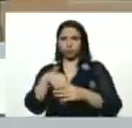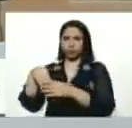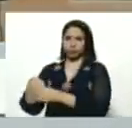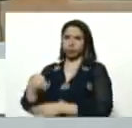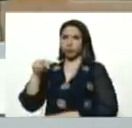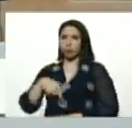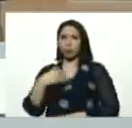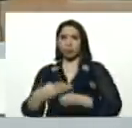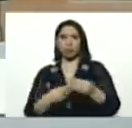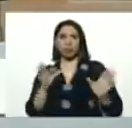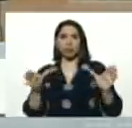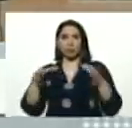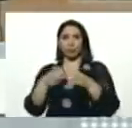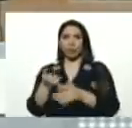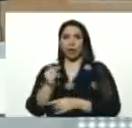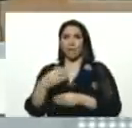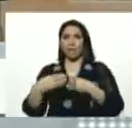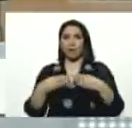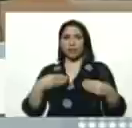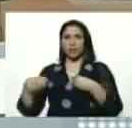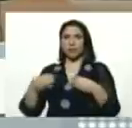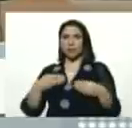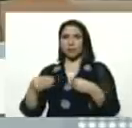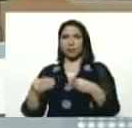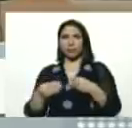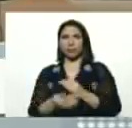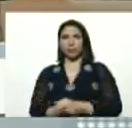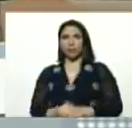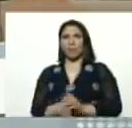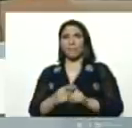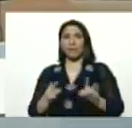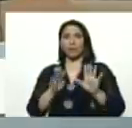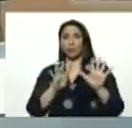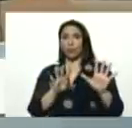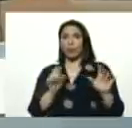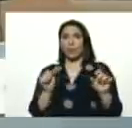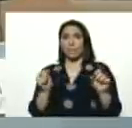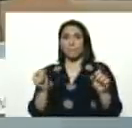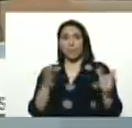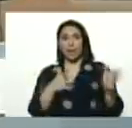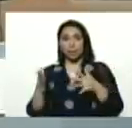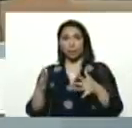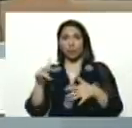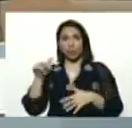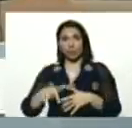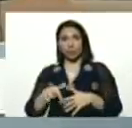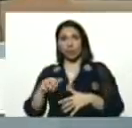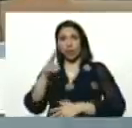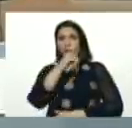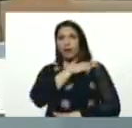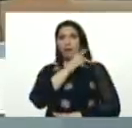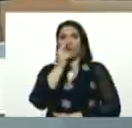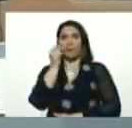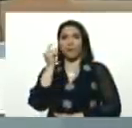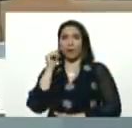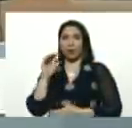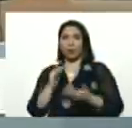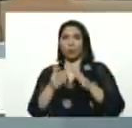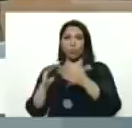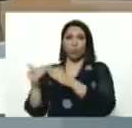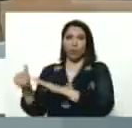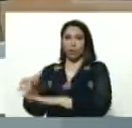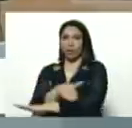hoy se están reuniendo, porque hay una flexibilización, pero del 9 de marzo, aquí, los jefes y jefas de comunidad, en las calles,